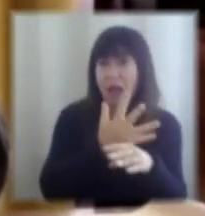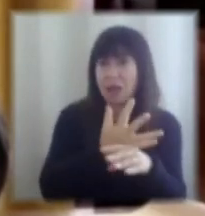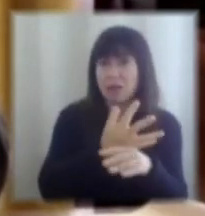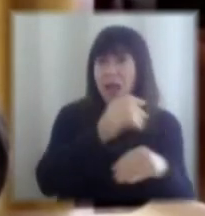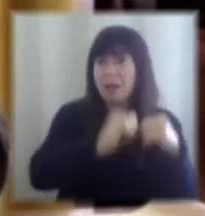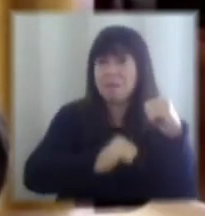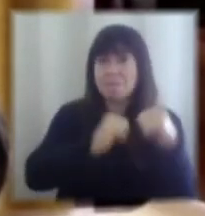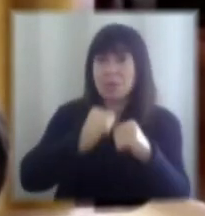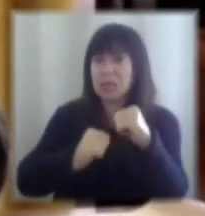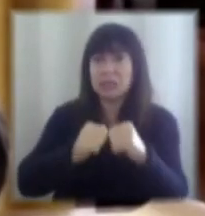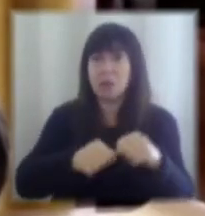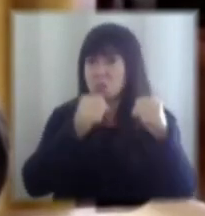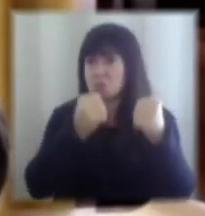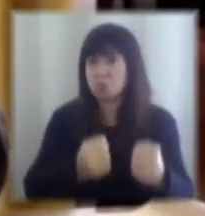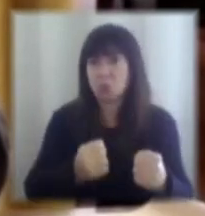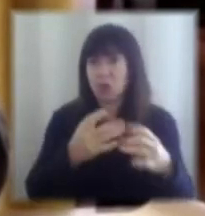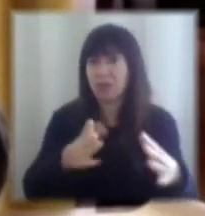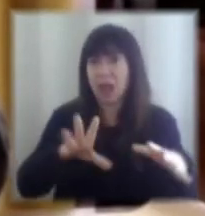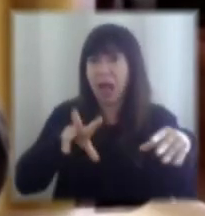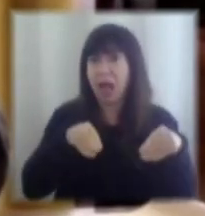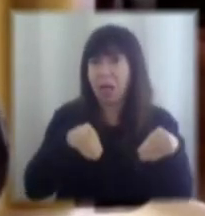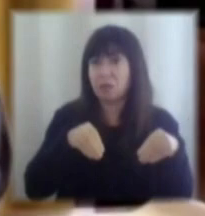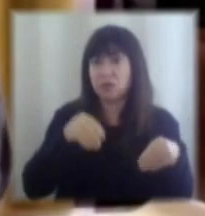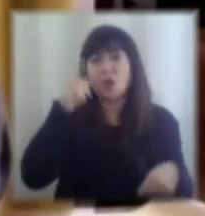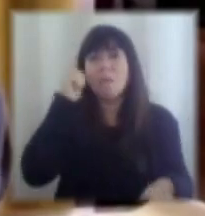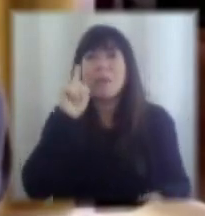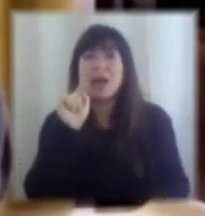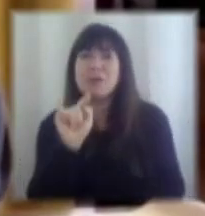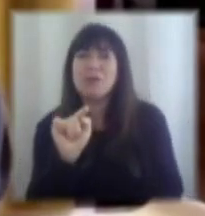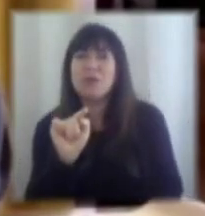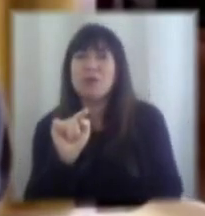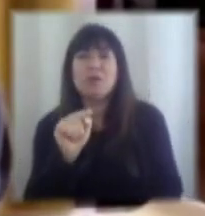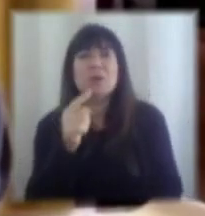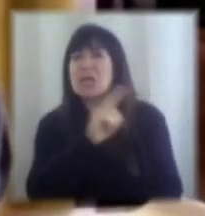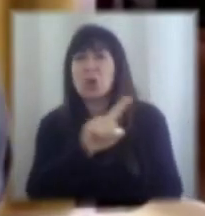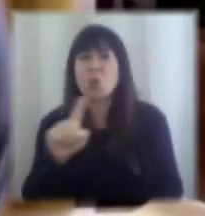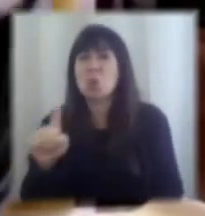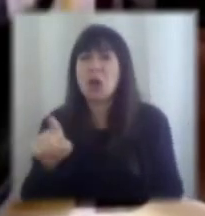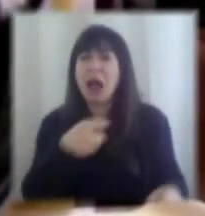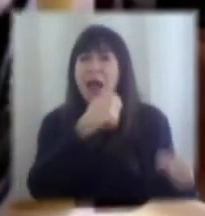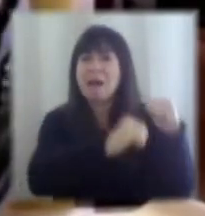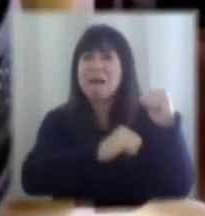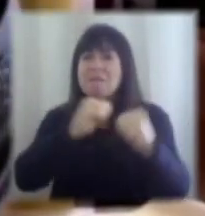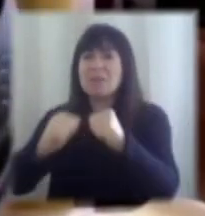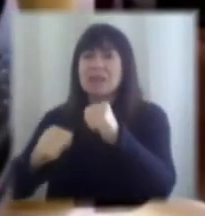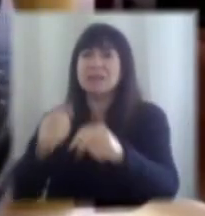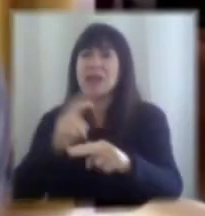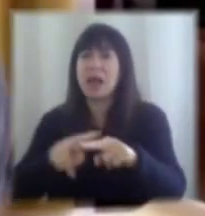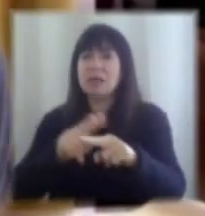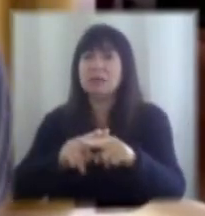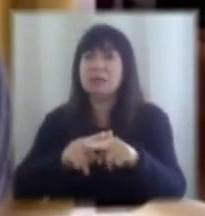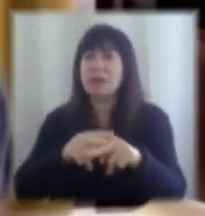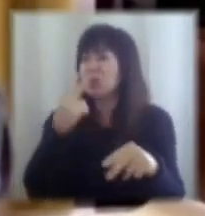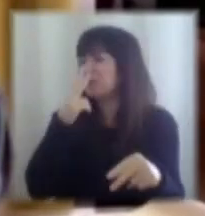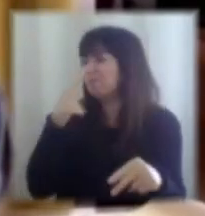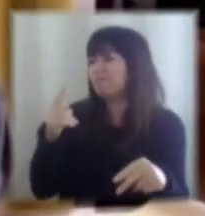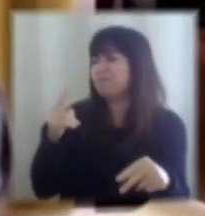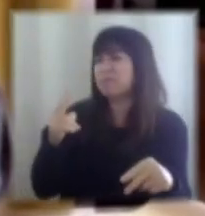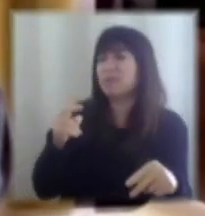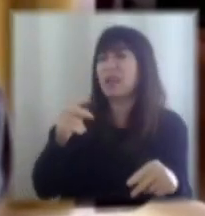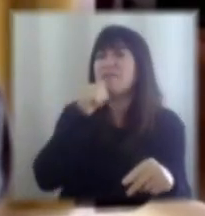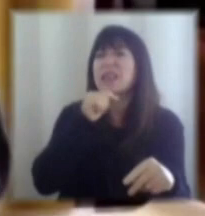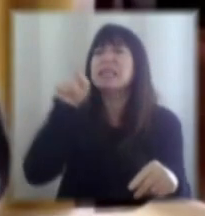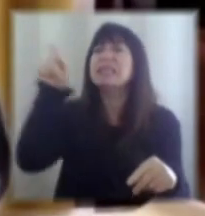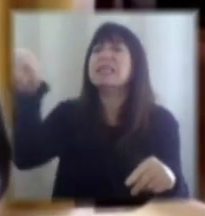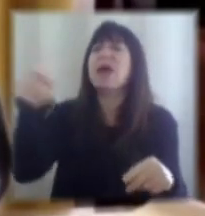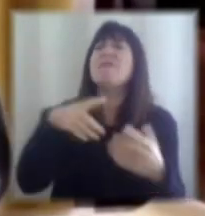haberla adoptado de manera masiva pero la verdad es que ninguna individualmente la adoptó porque mientras la O no lo hiciera teníamos un problema